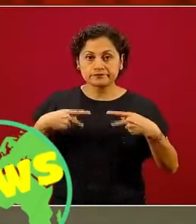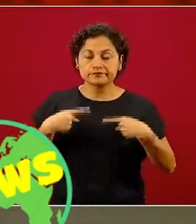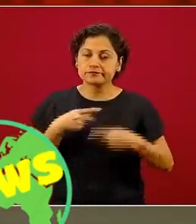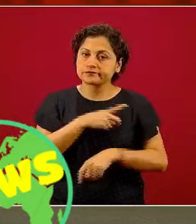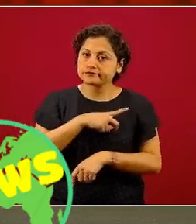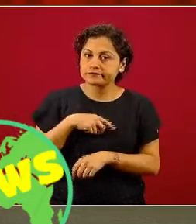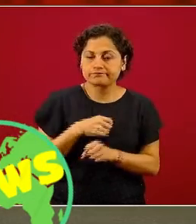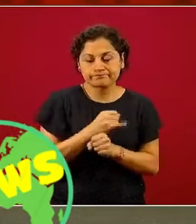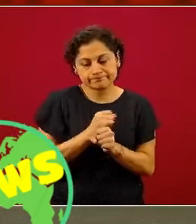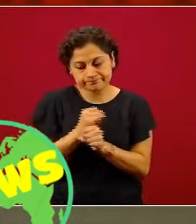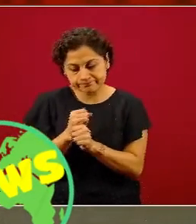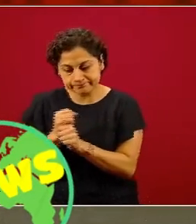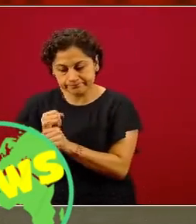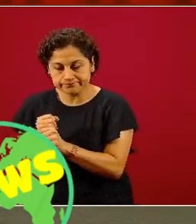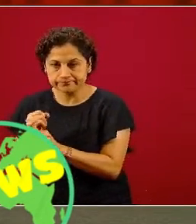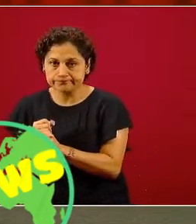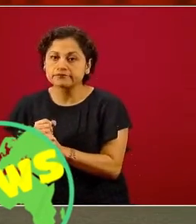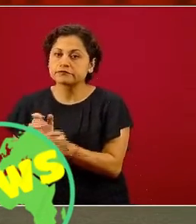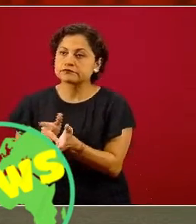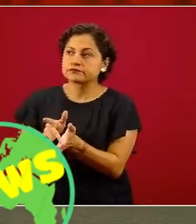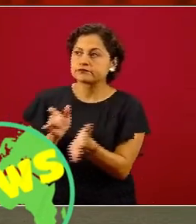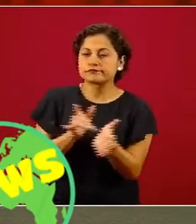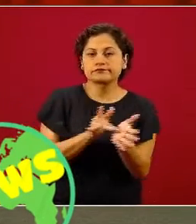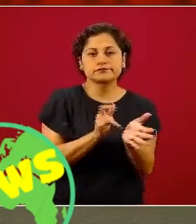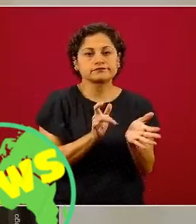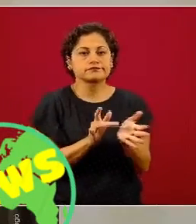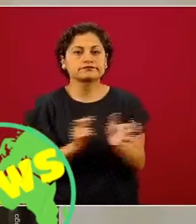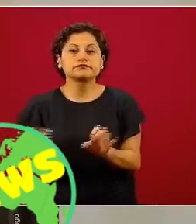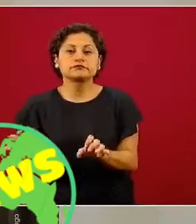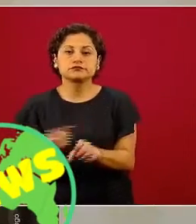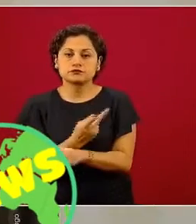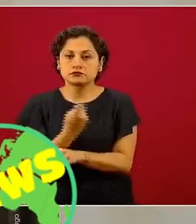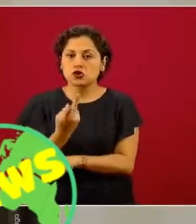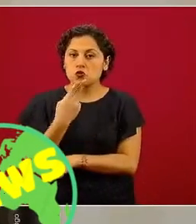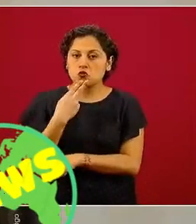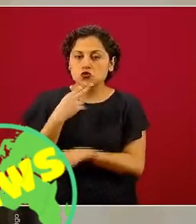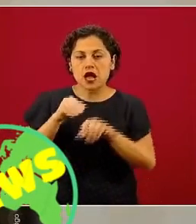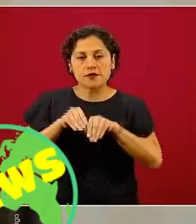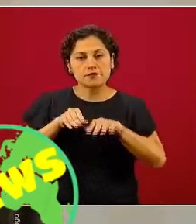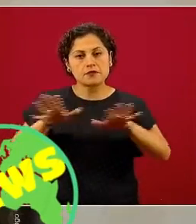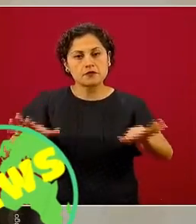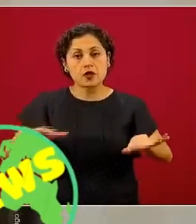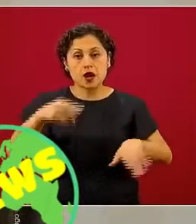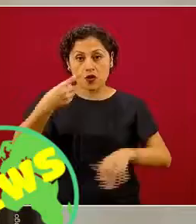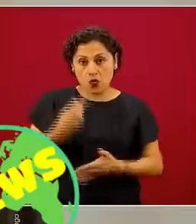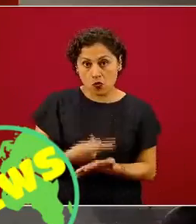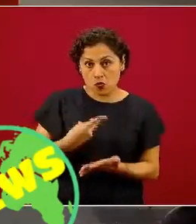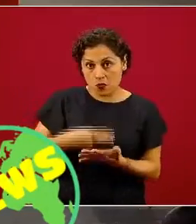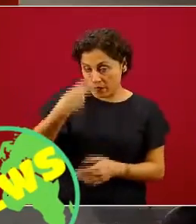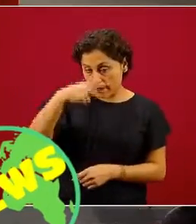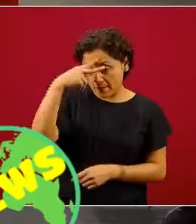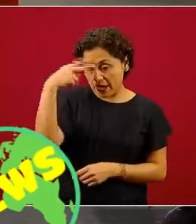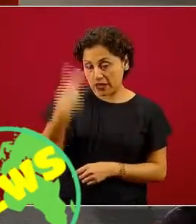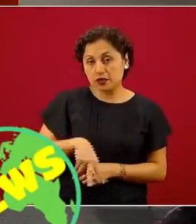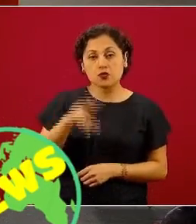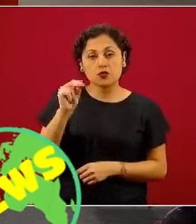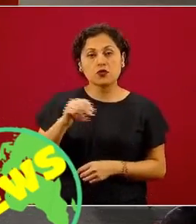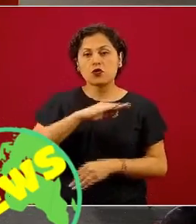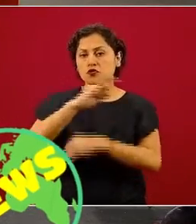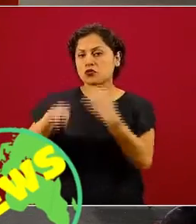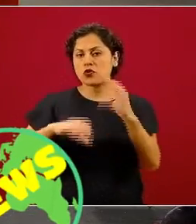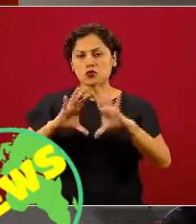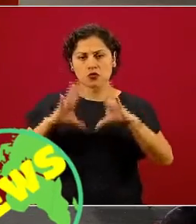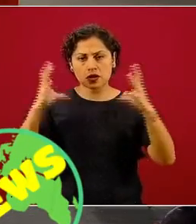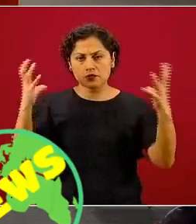obtener lecciones aprendidas útiles, no solamente para México, sino para todo el mundo, sobre cómo cada vez podemos tener mejores